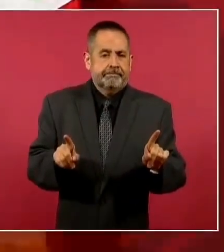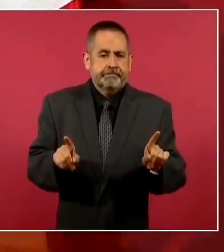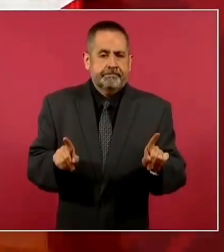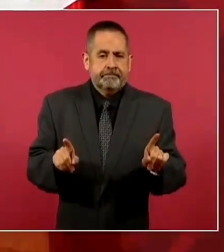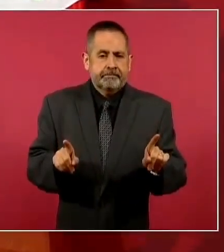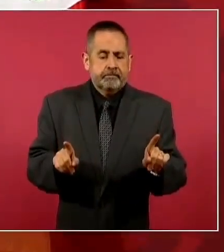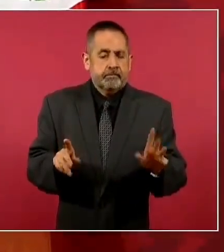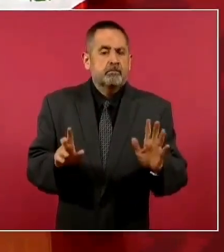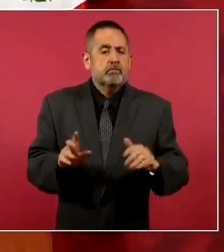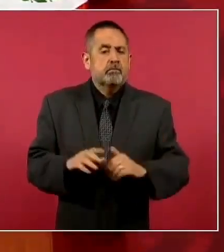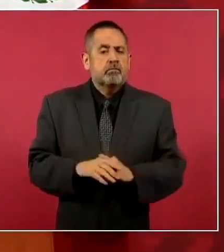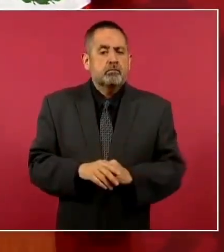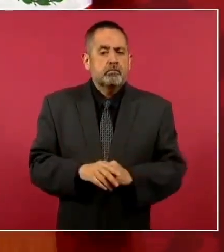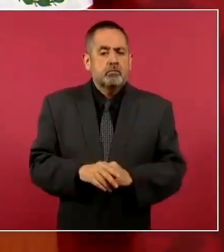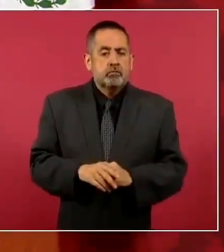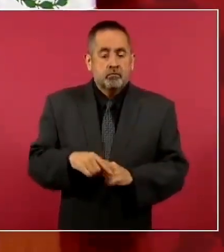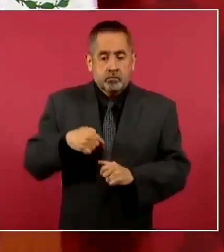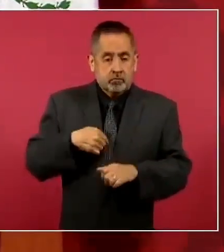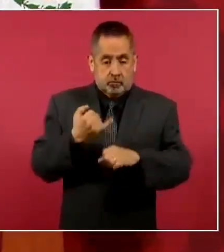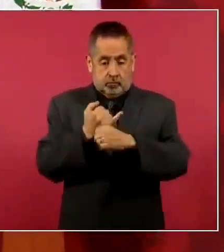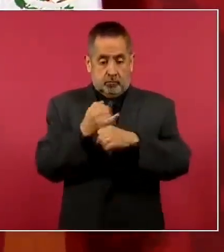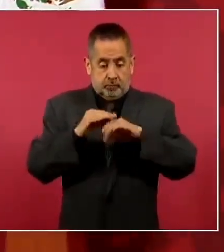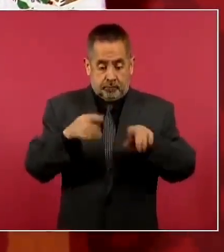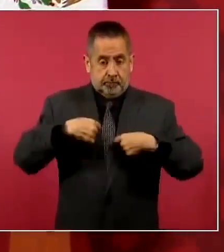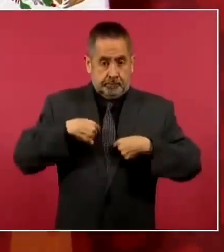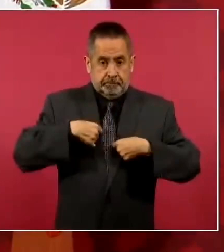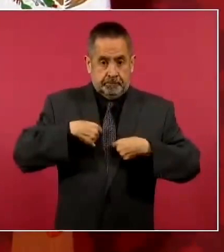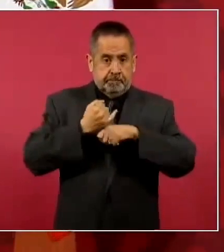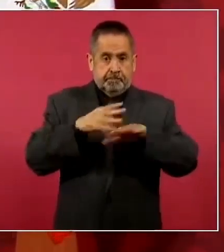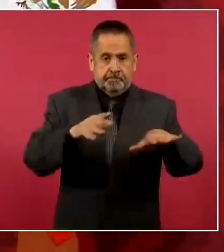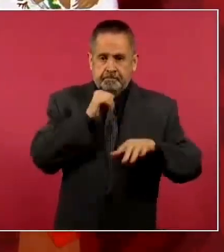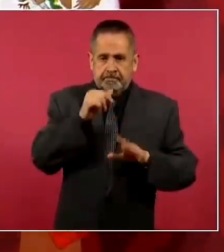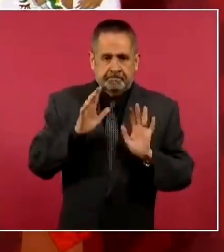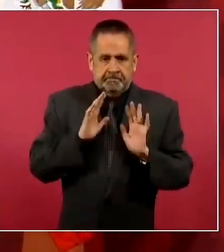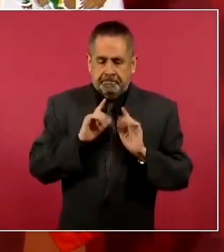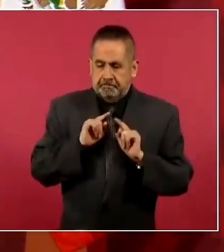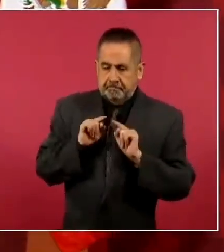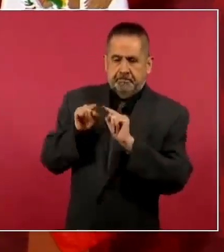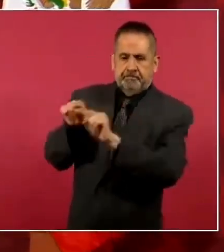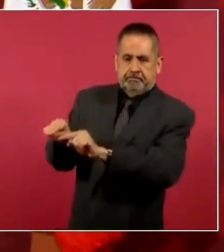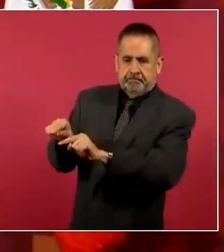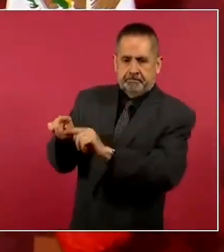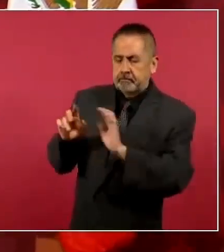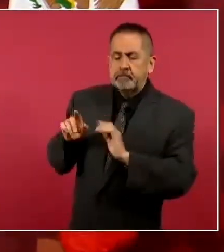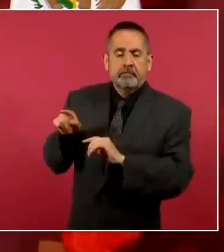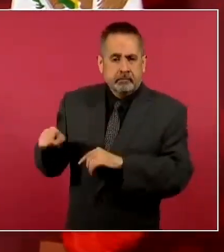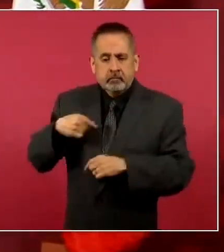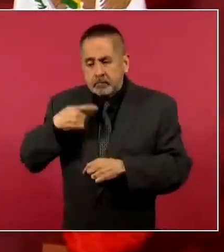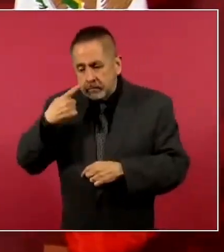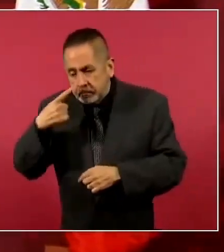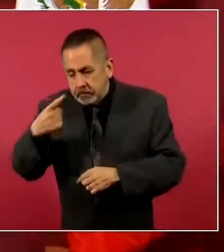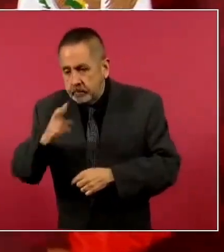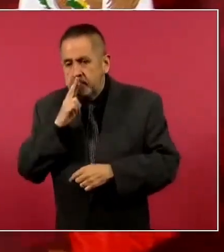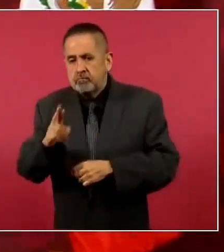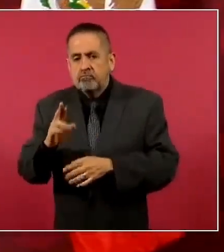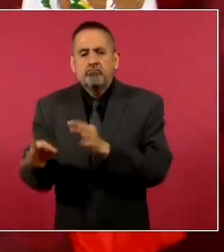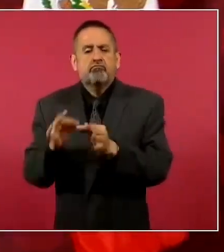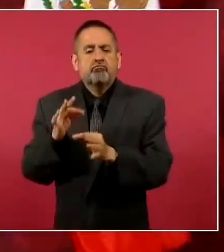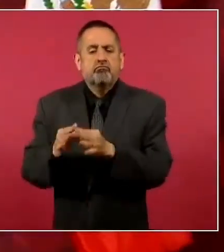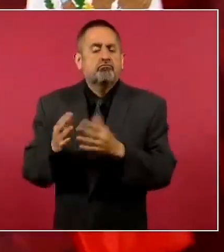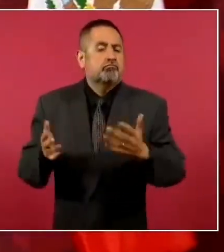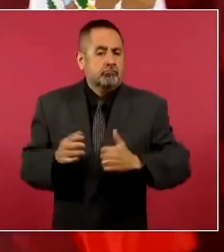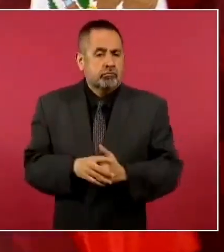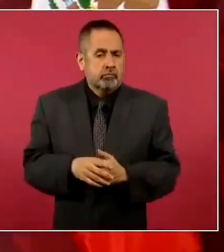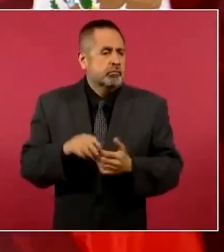Yo no informo mucho sobre esto porque me voy a los resultados, es decir, la